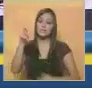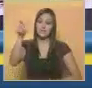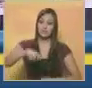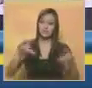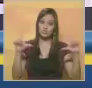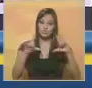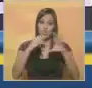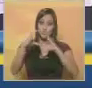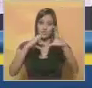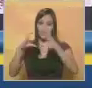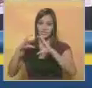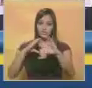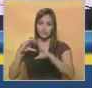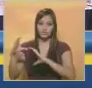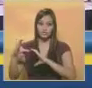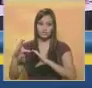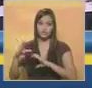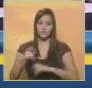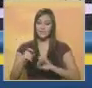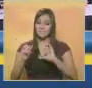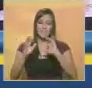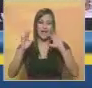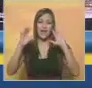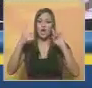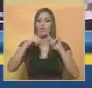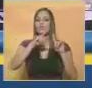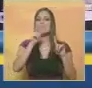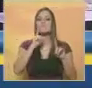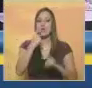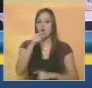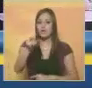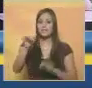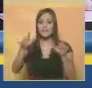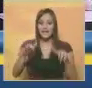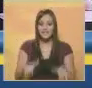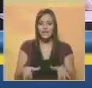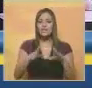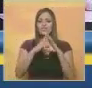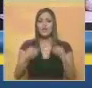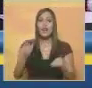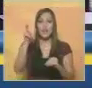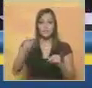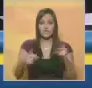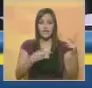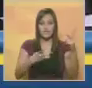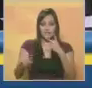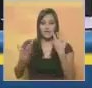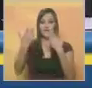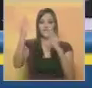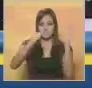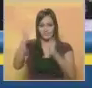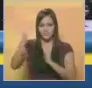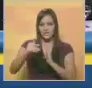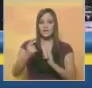medios de comunicación, Maravilla Rojo, Secretaria General del CIDEO y demás integrantes del CIDEO.